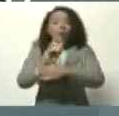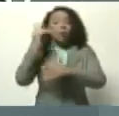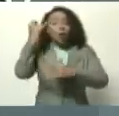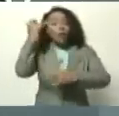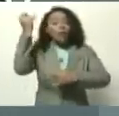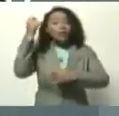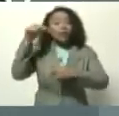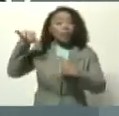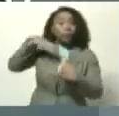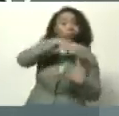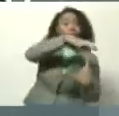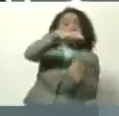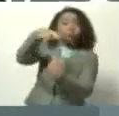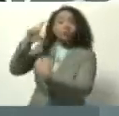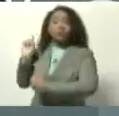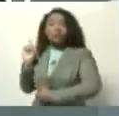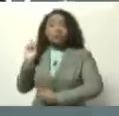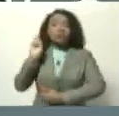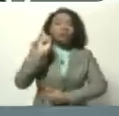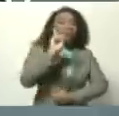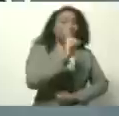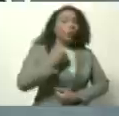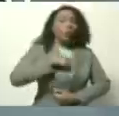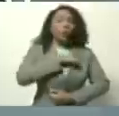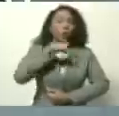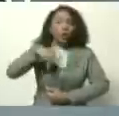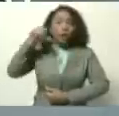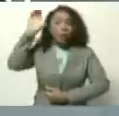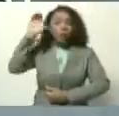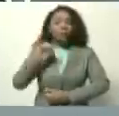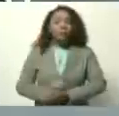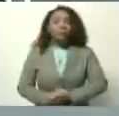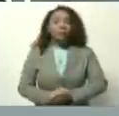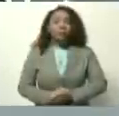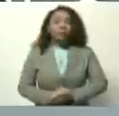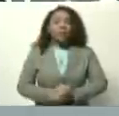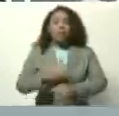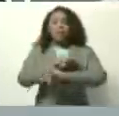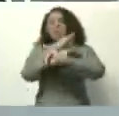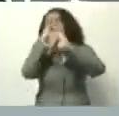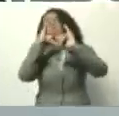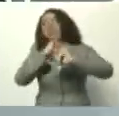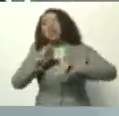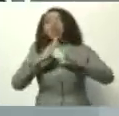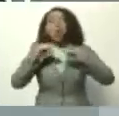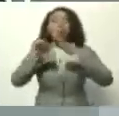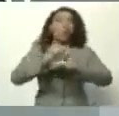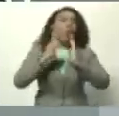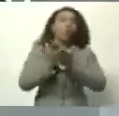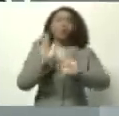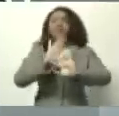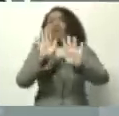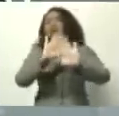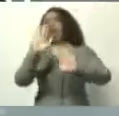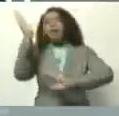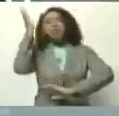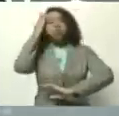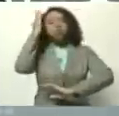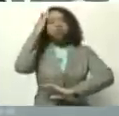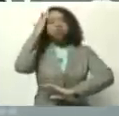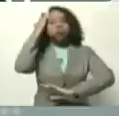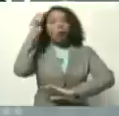ciclón que se acercaba hacia nuestro país. Felizmente, como todo el mundo ya sabe, este